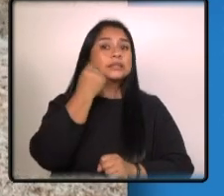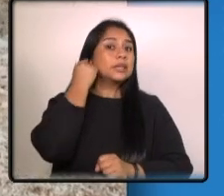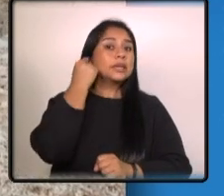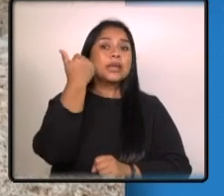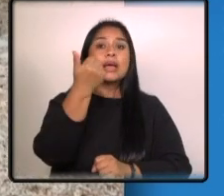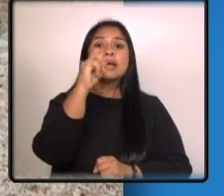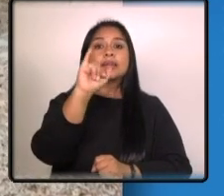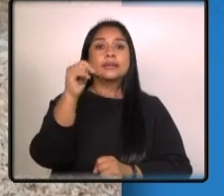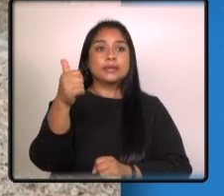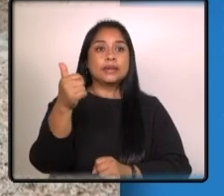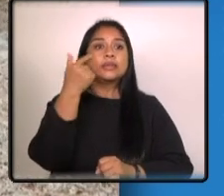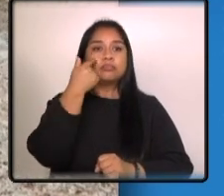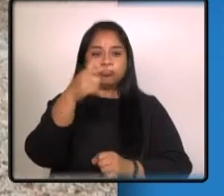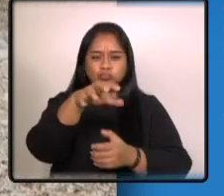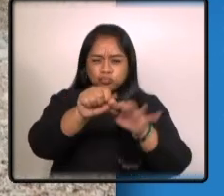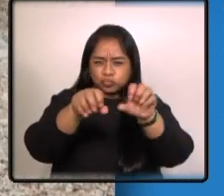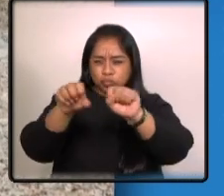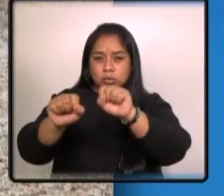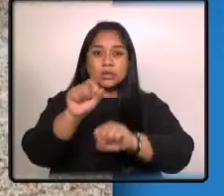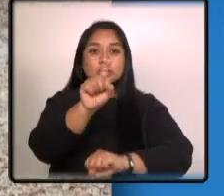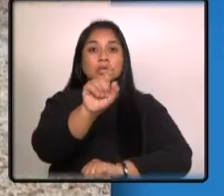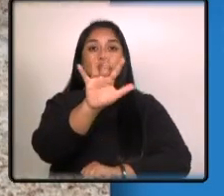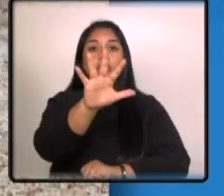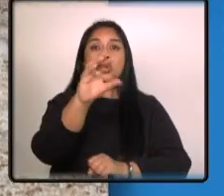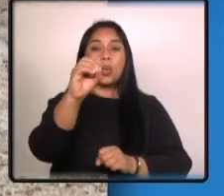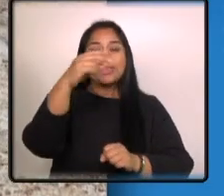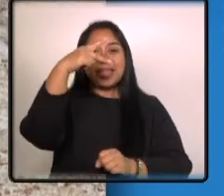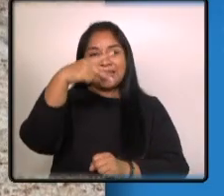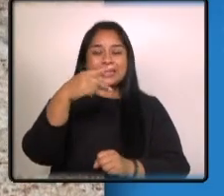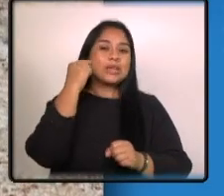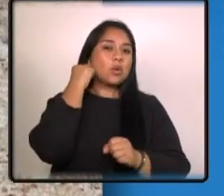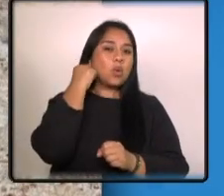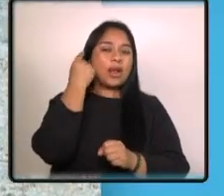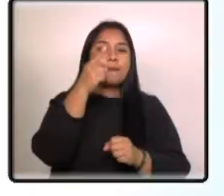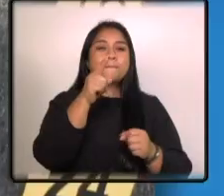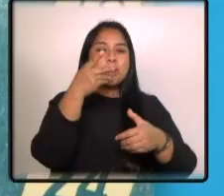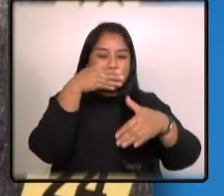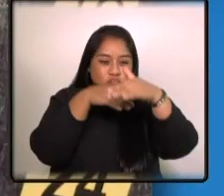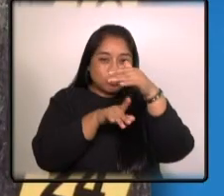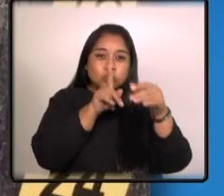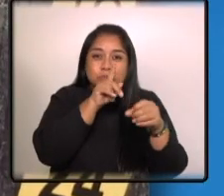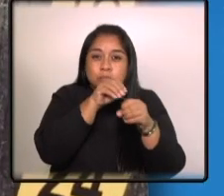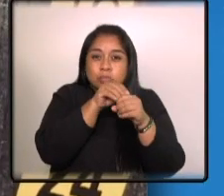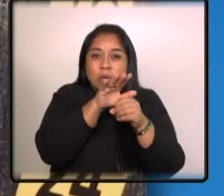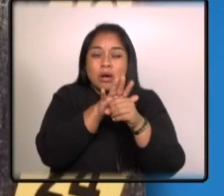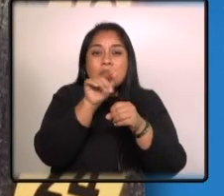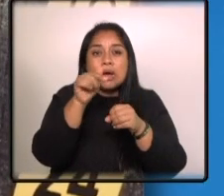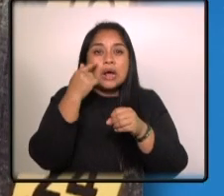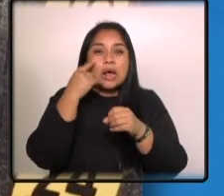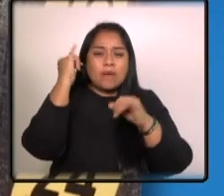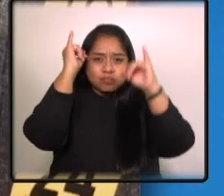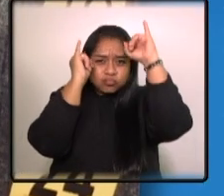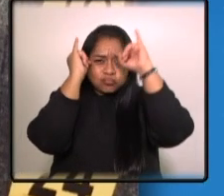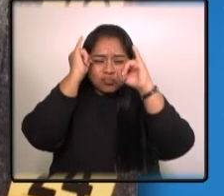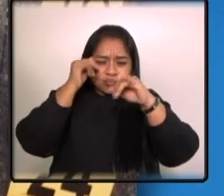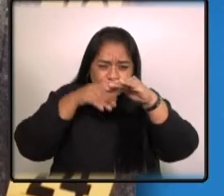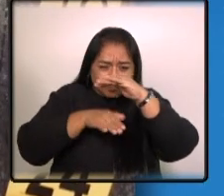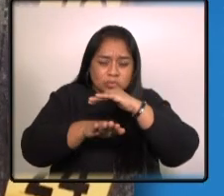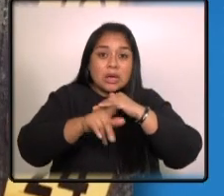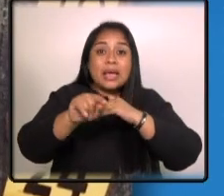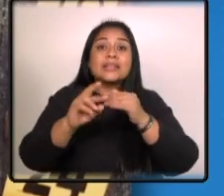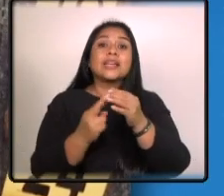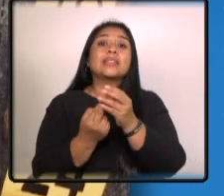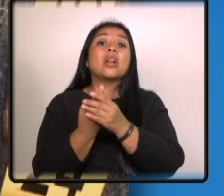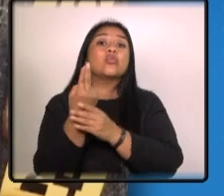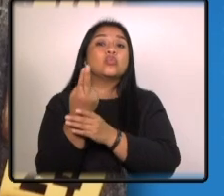permitieron la incautación de 150 kilos de cocaína ocultas en la plataforma de un trailer en barberena santa rosa